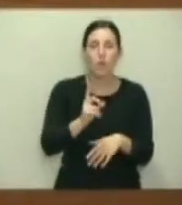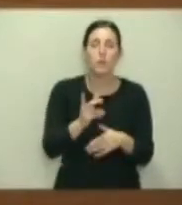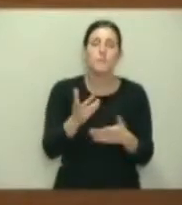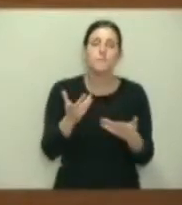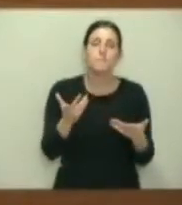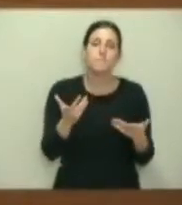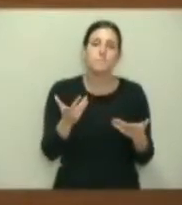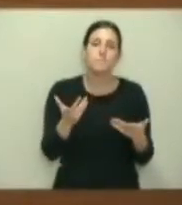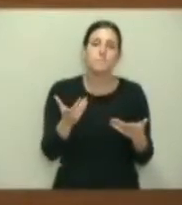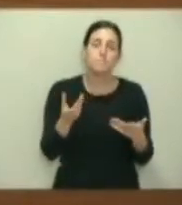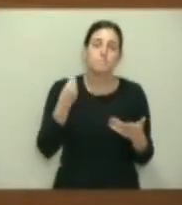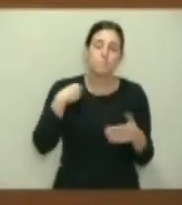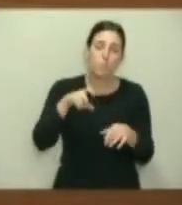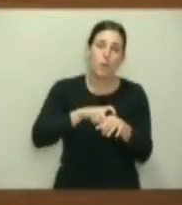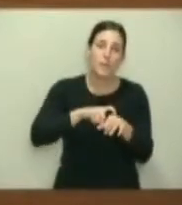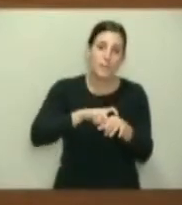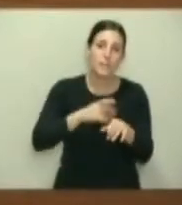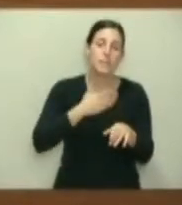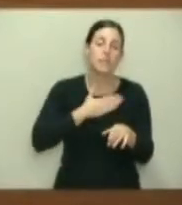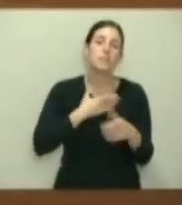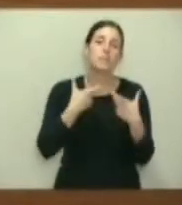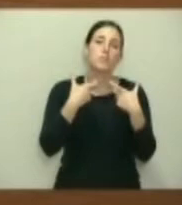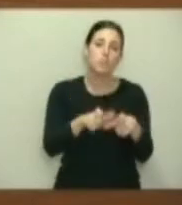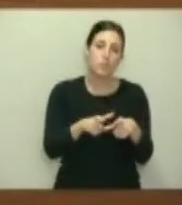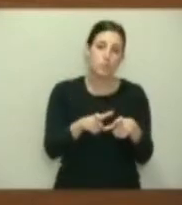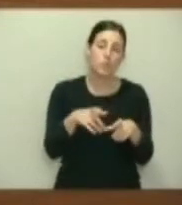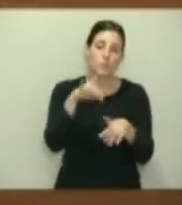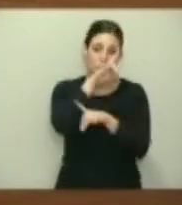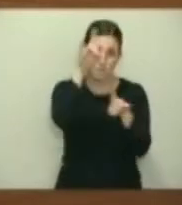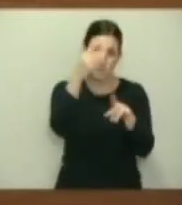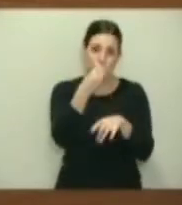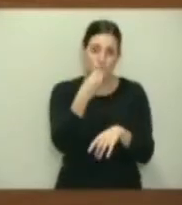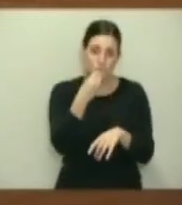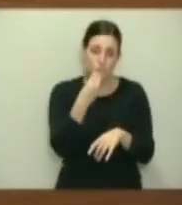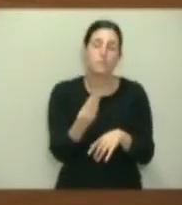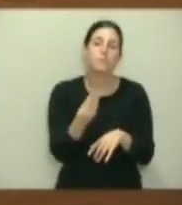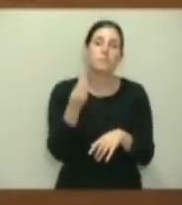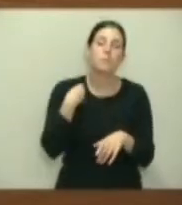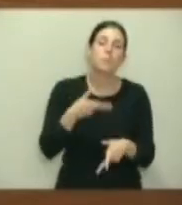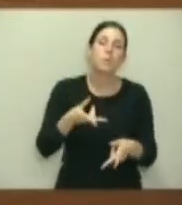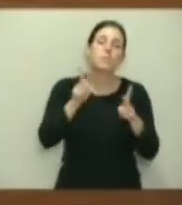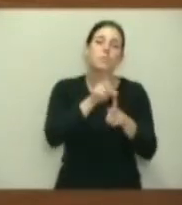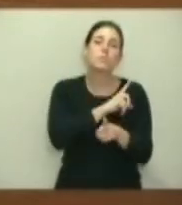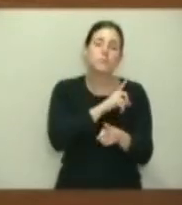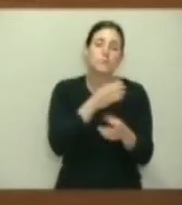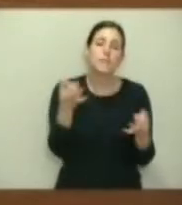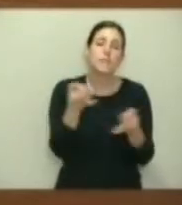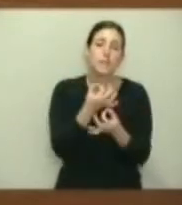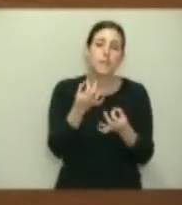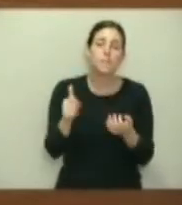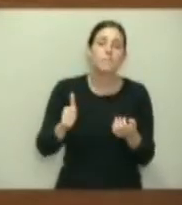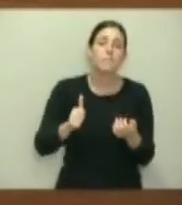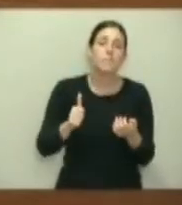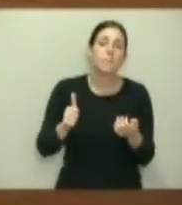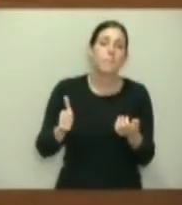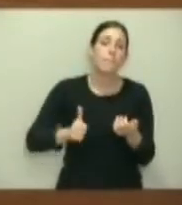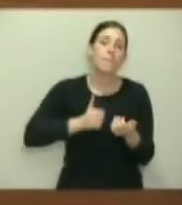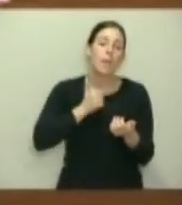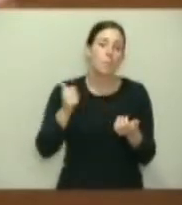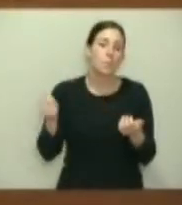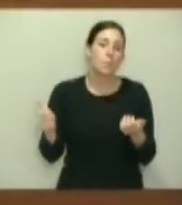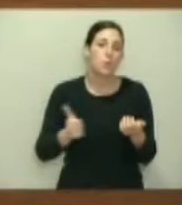es precisamente la característica de nuestro sector agroalimentario el que podría permitir que se aprovechase con mucha